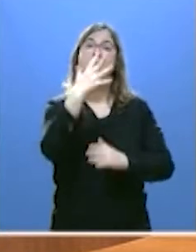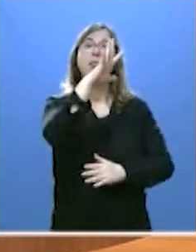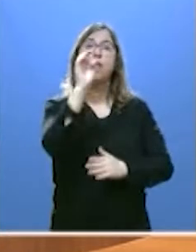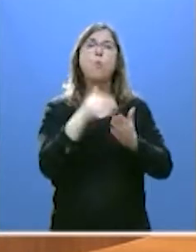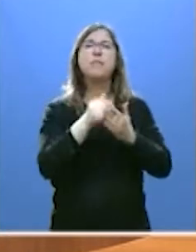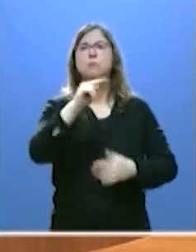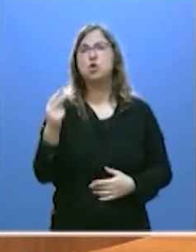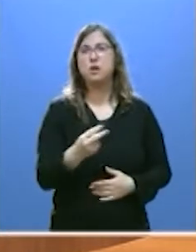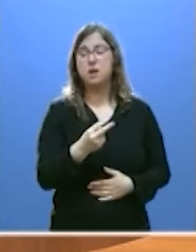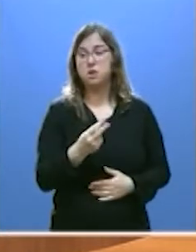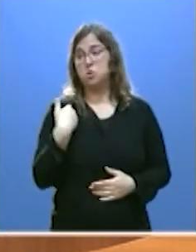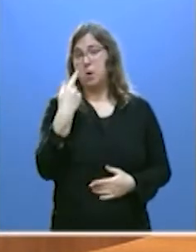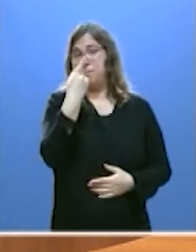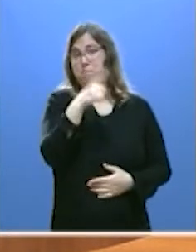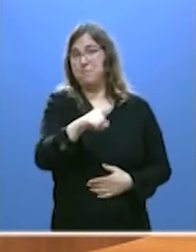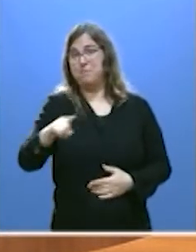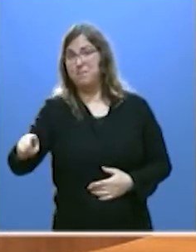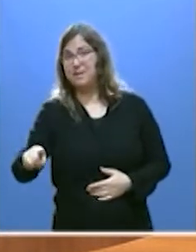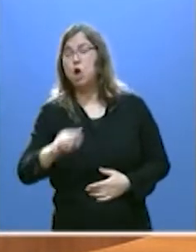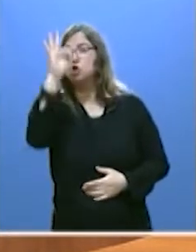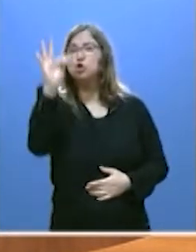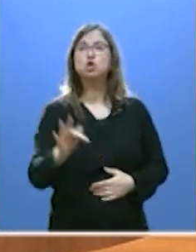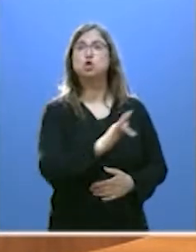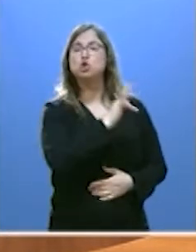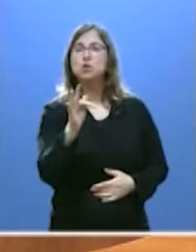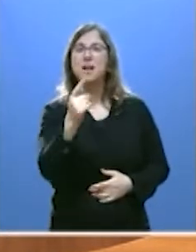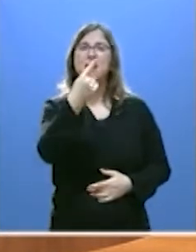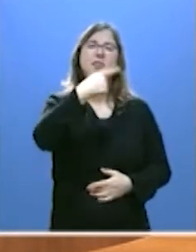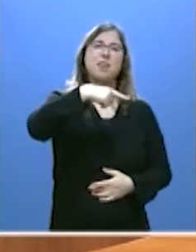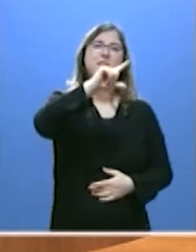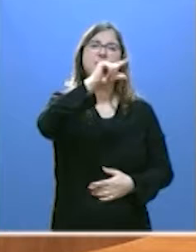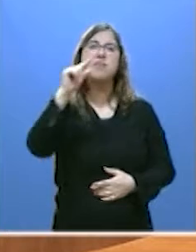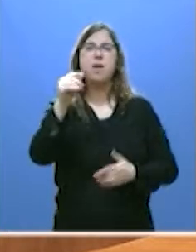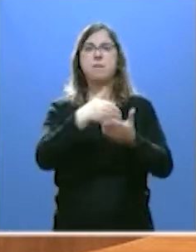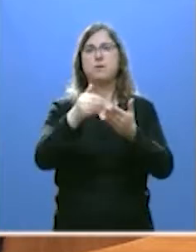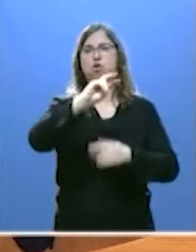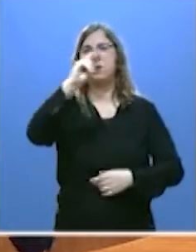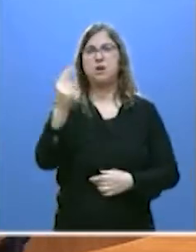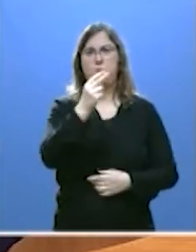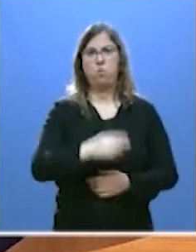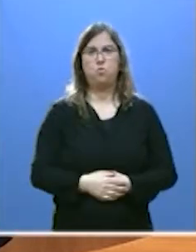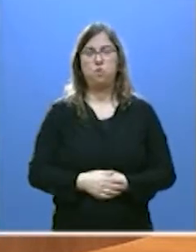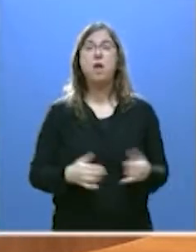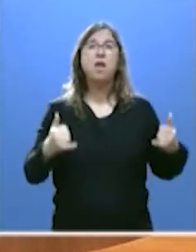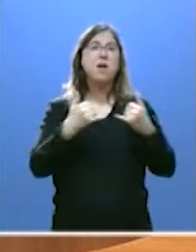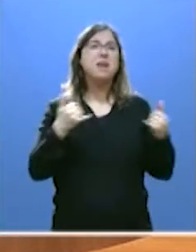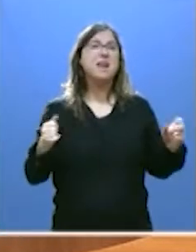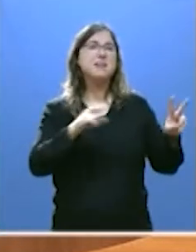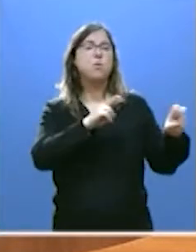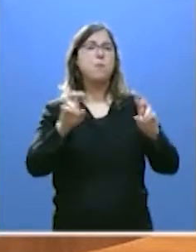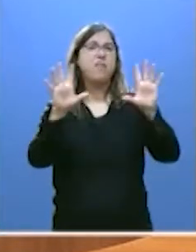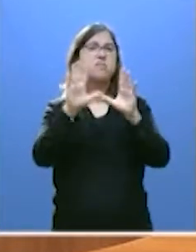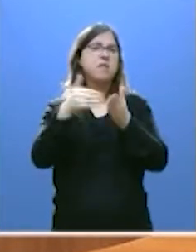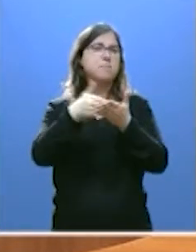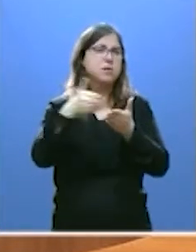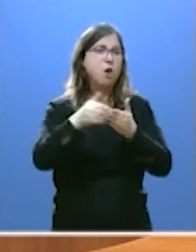en los últimos meses por un total de 100 millones de euros, una nueva línea de 10 millones